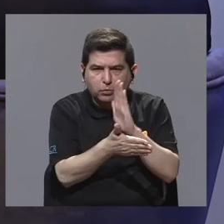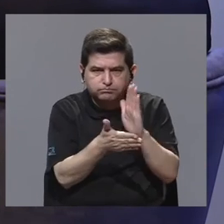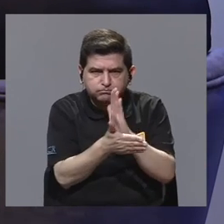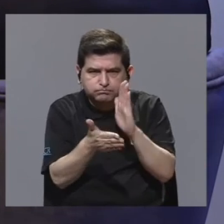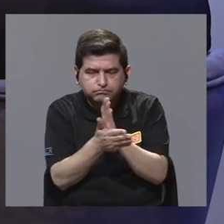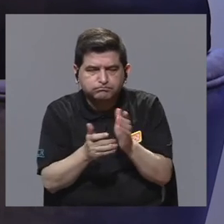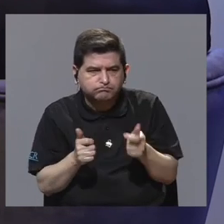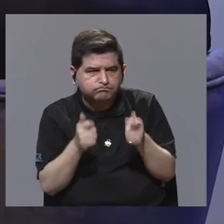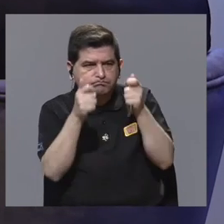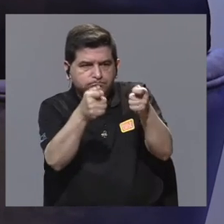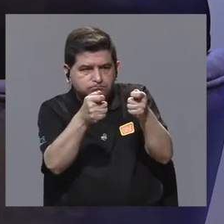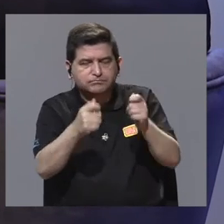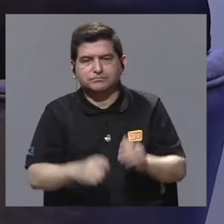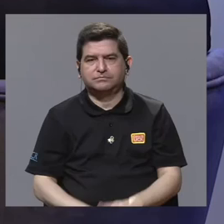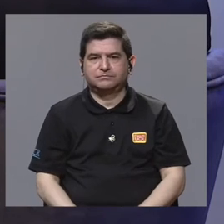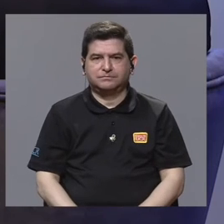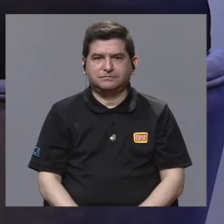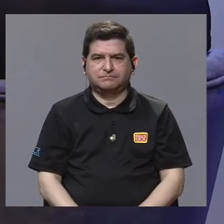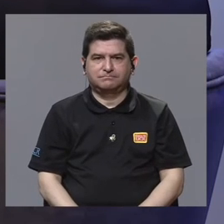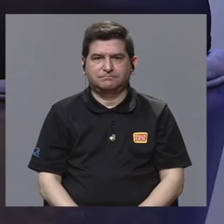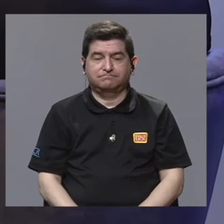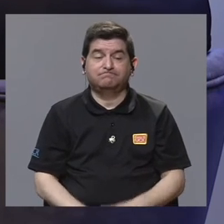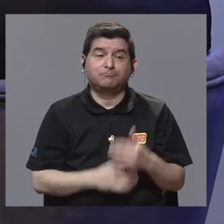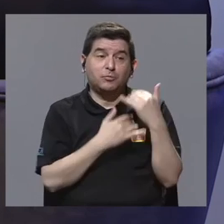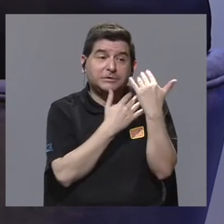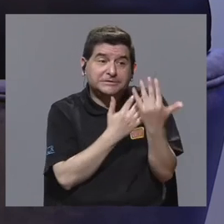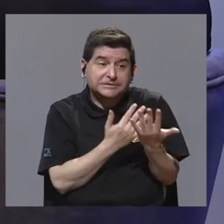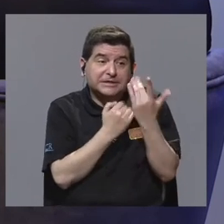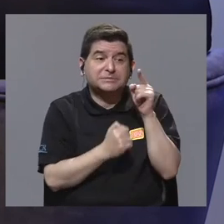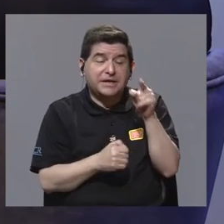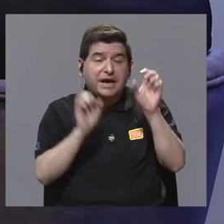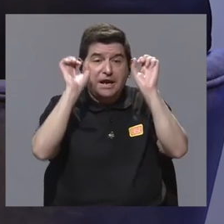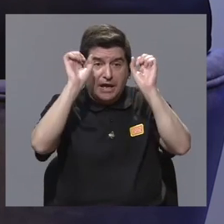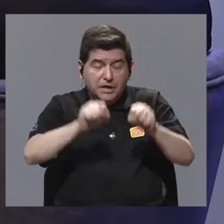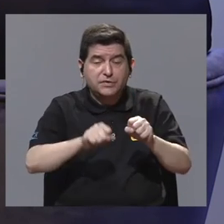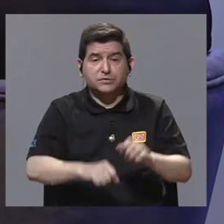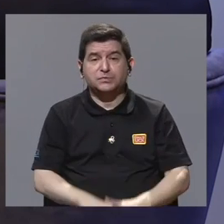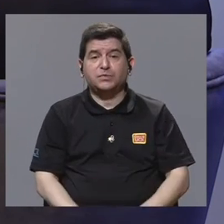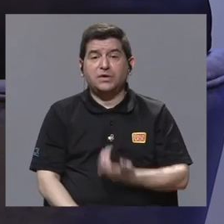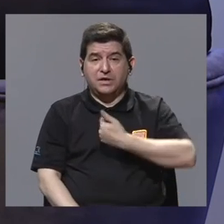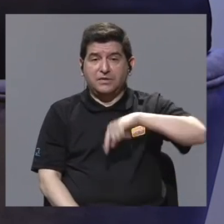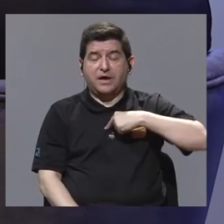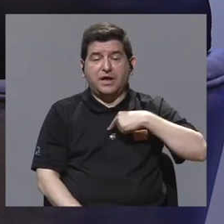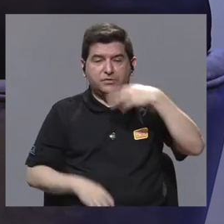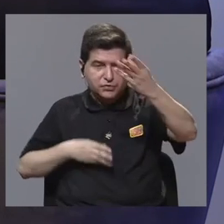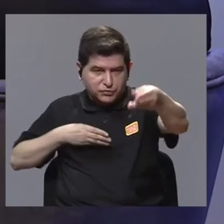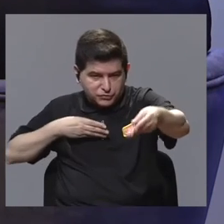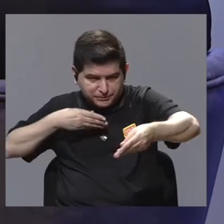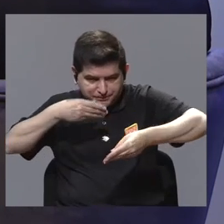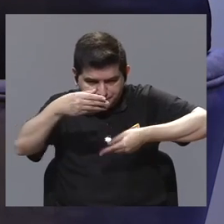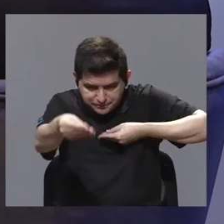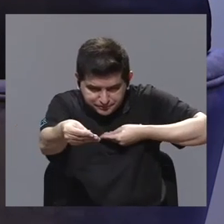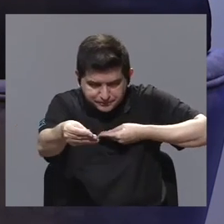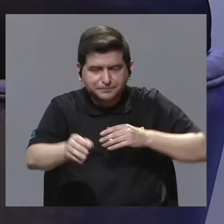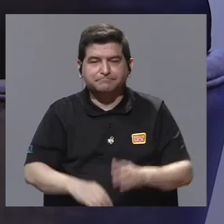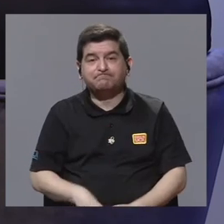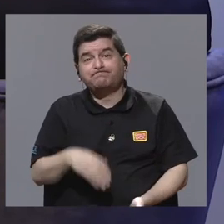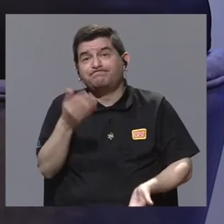documentación que nosotros damos y, pues, esperamos que ellos puedan brindarnos la retroalimentación,